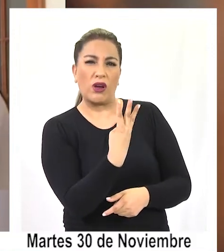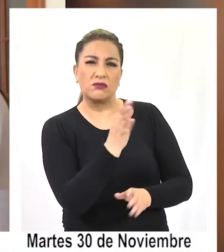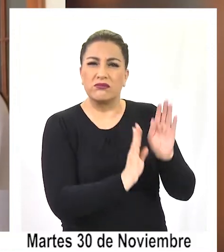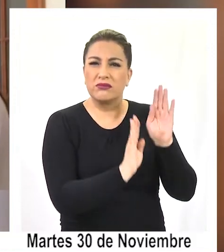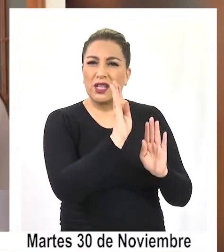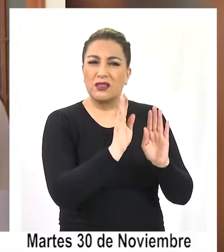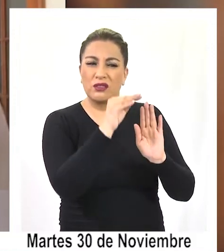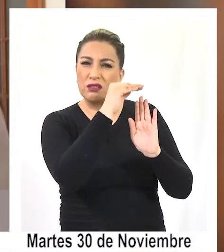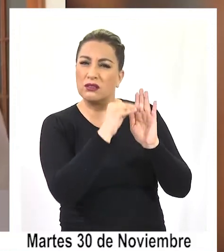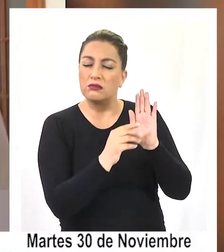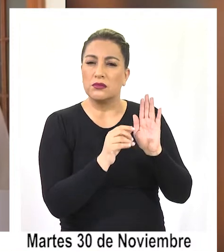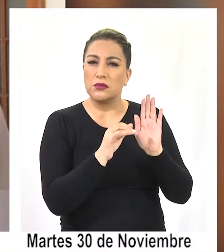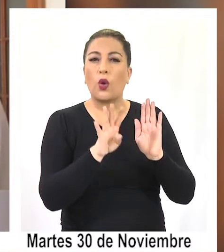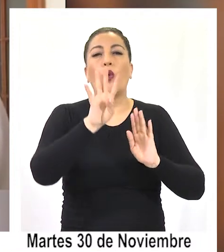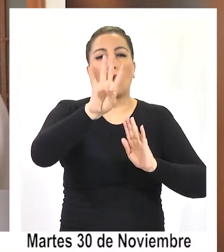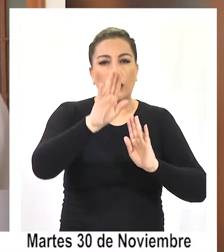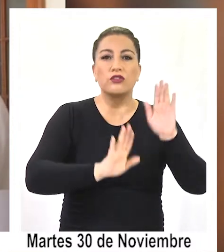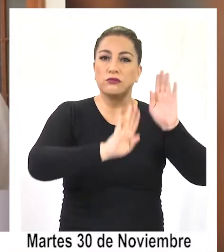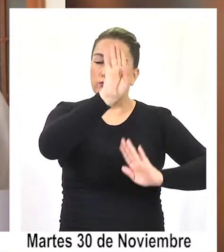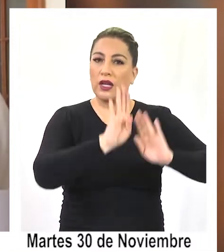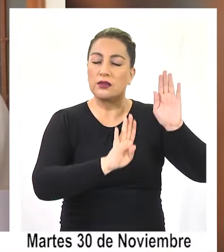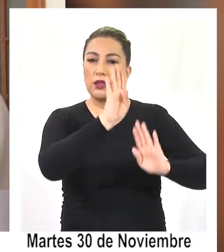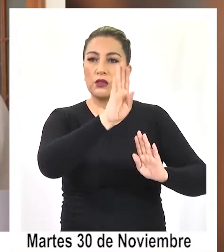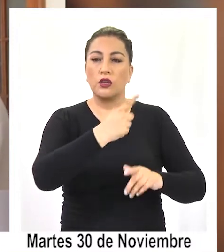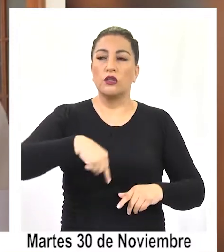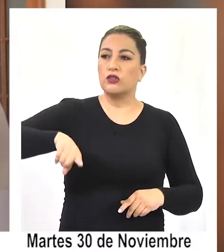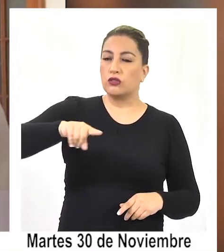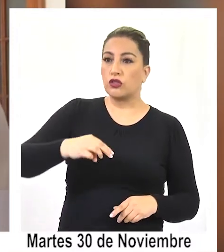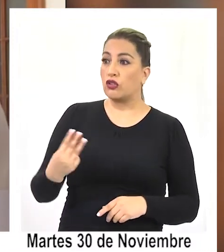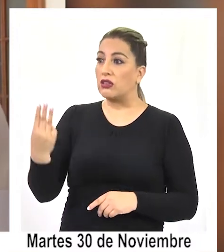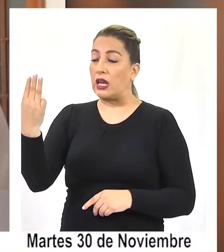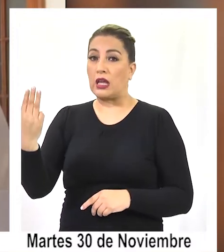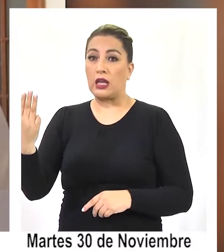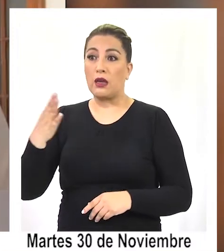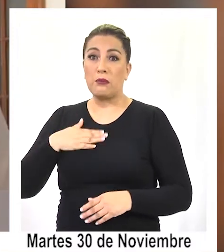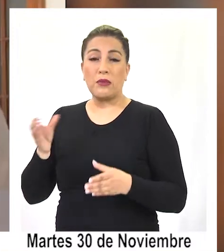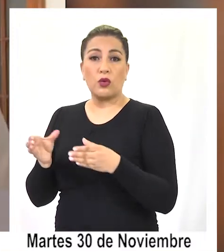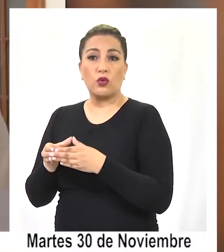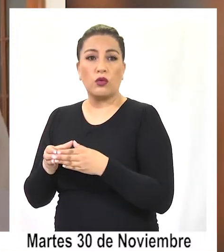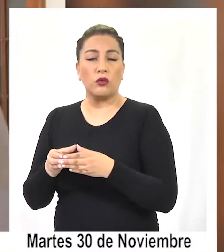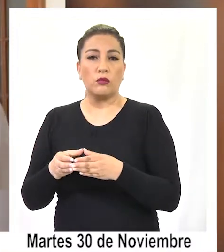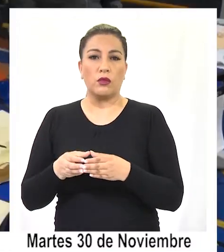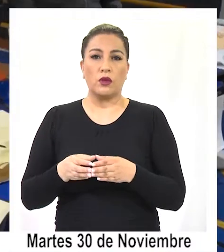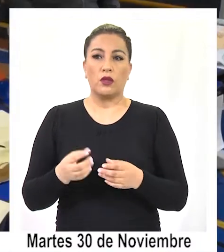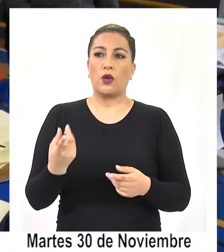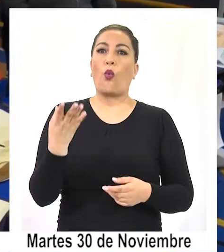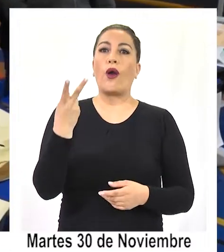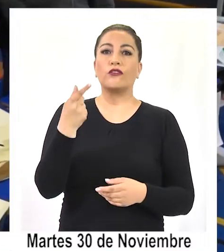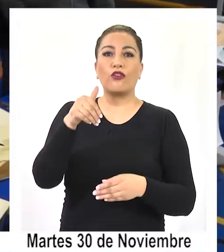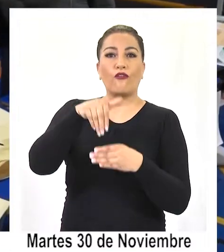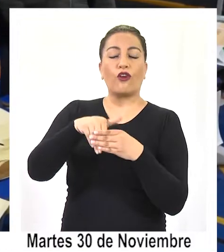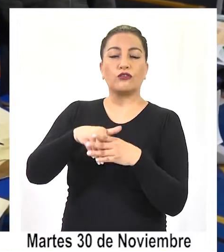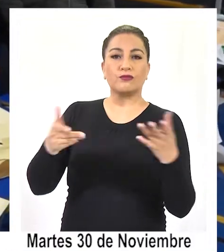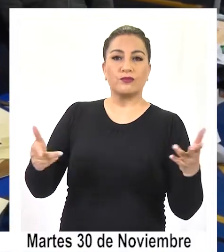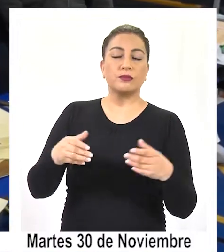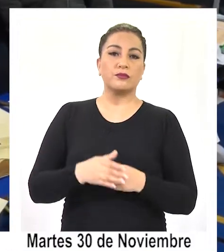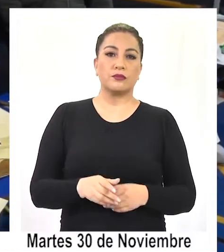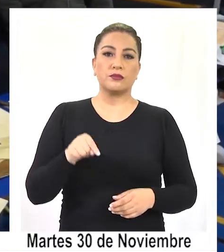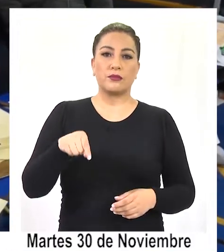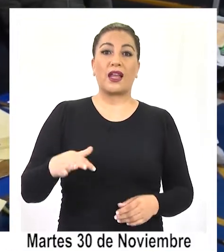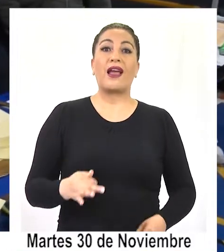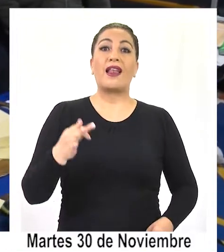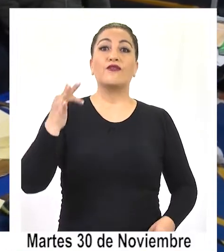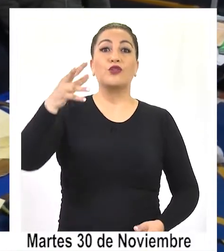sé cuántos llevaban ellos, cuatro candidatos. Claro, nosotros llevábamos tres y empezaron a cortar la distancia. De todos modos, la